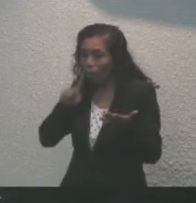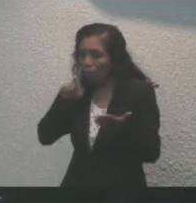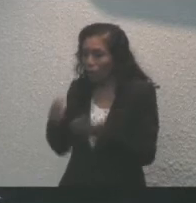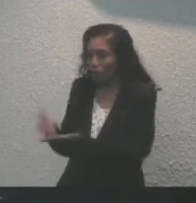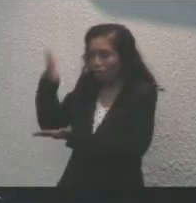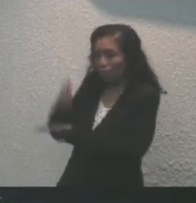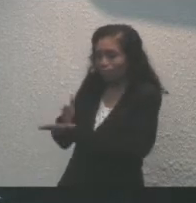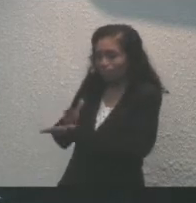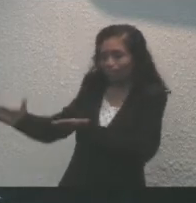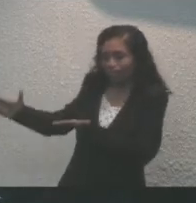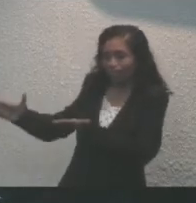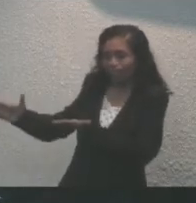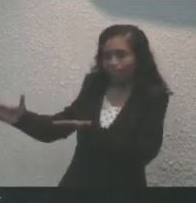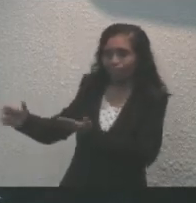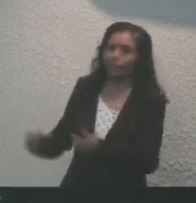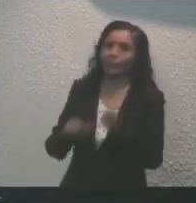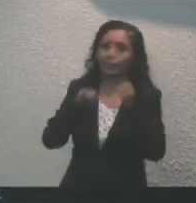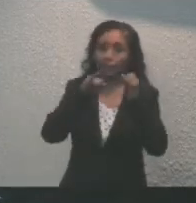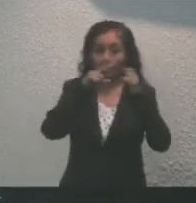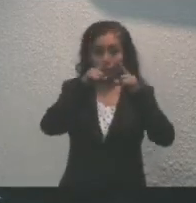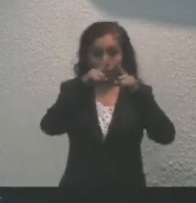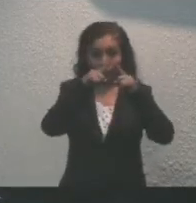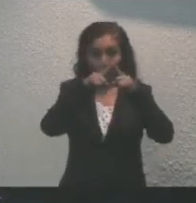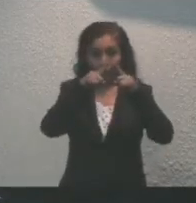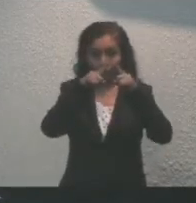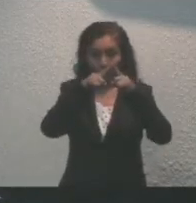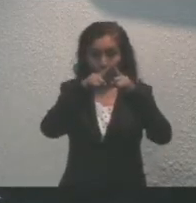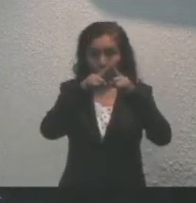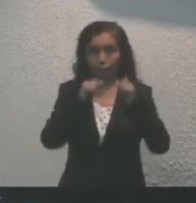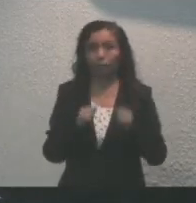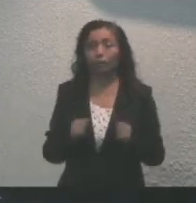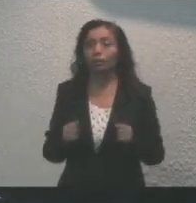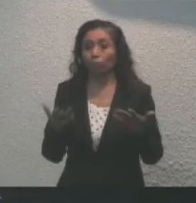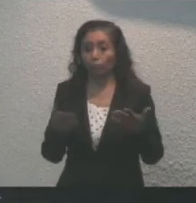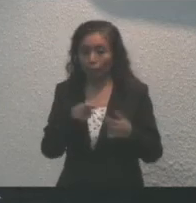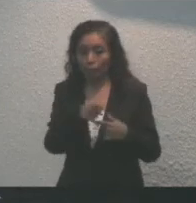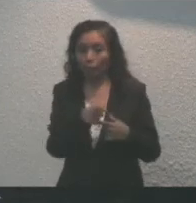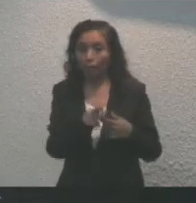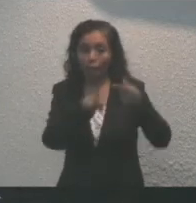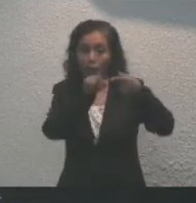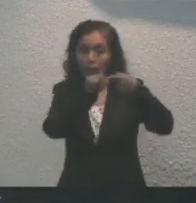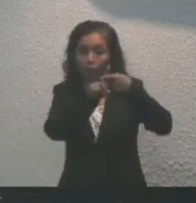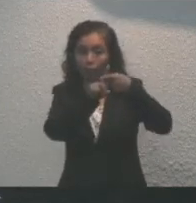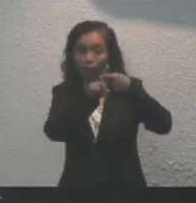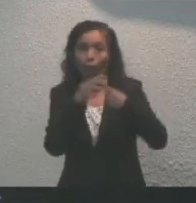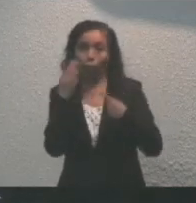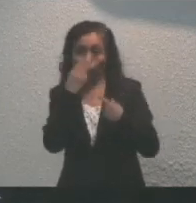a la zona del templo conocida como la Gloria, donde reposaba la Cruz Maya.